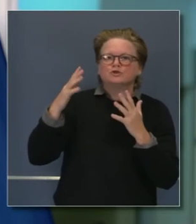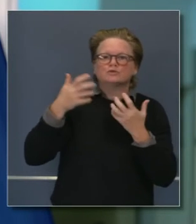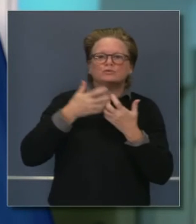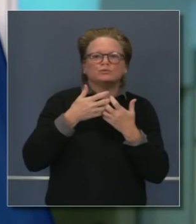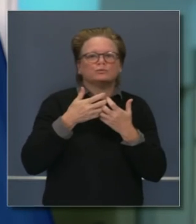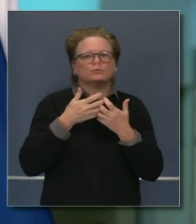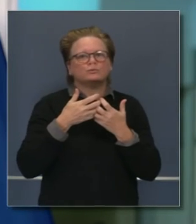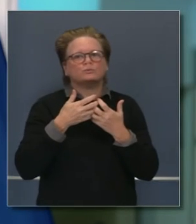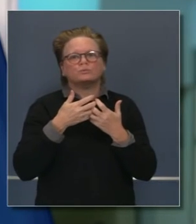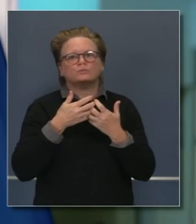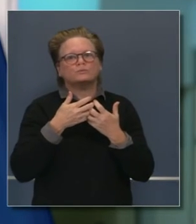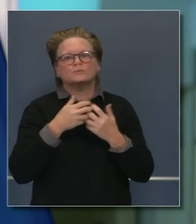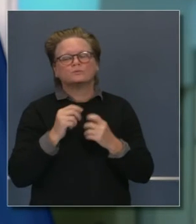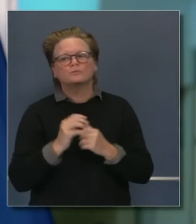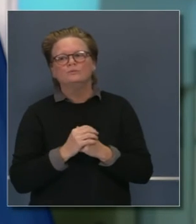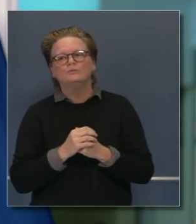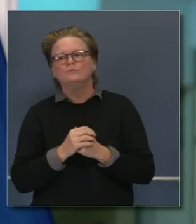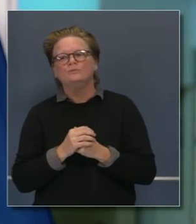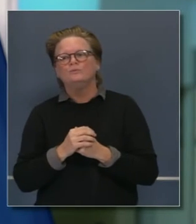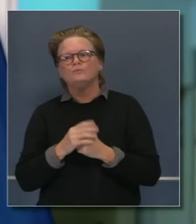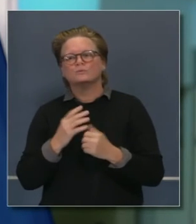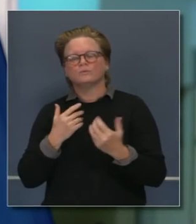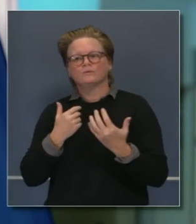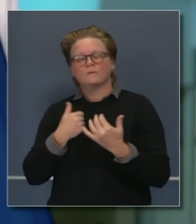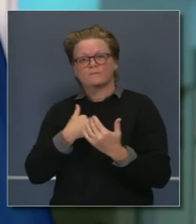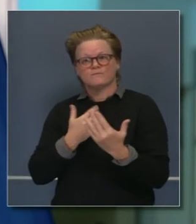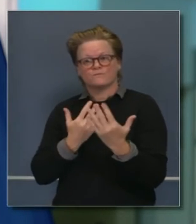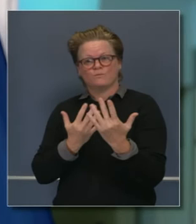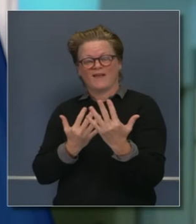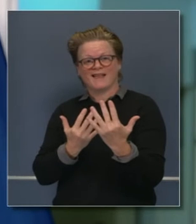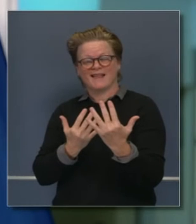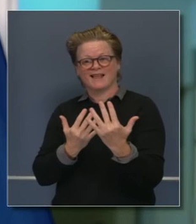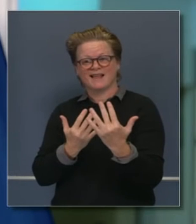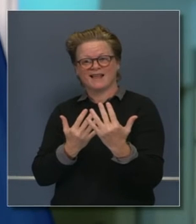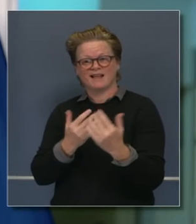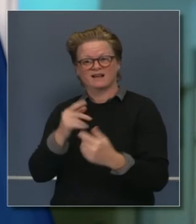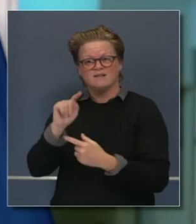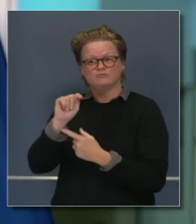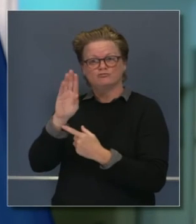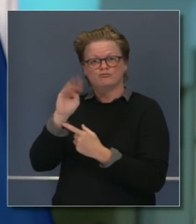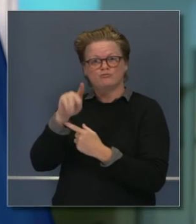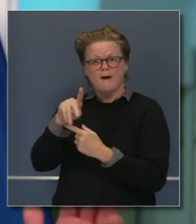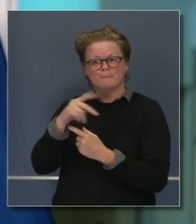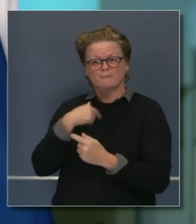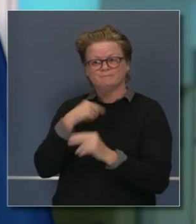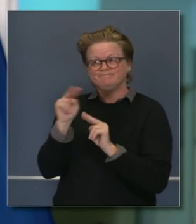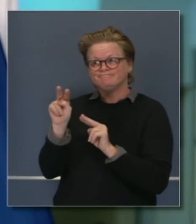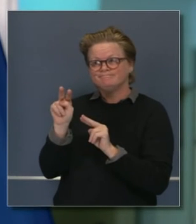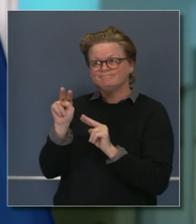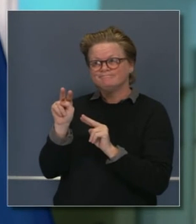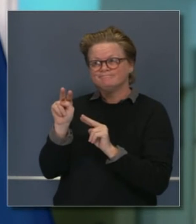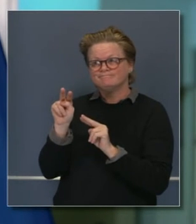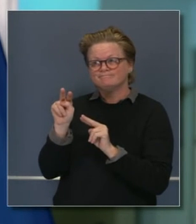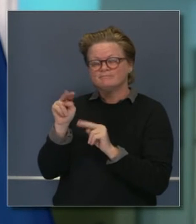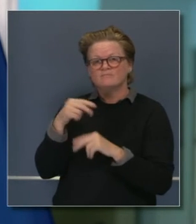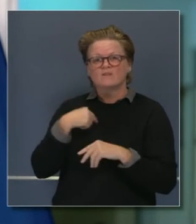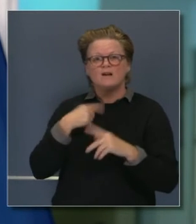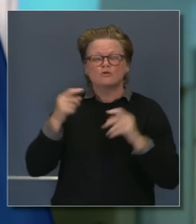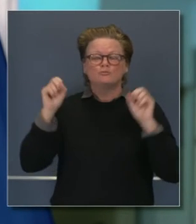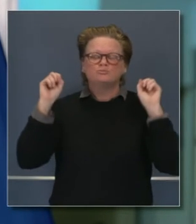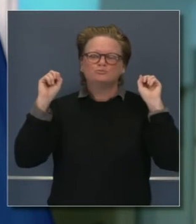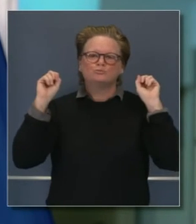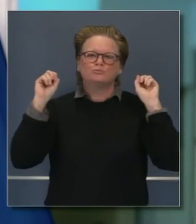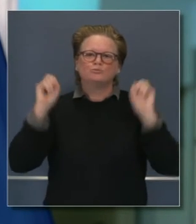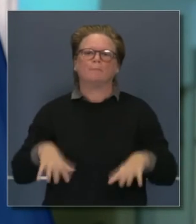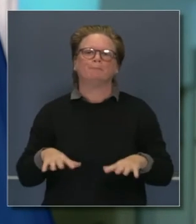eficazmente. No estamos esperando a que el presidente Trump haga algún anuncio de que se va a retirar